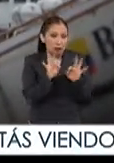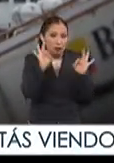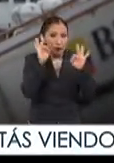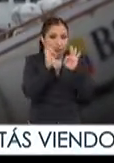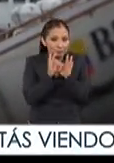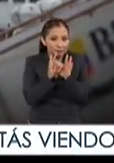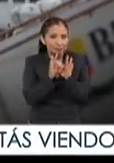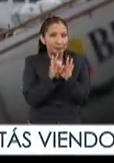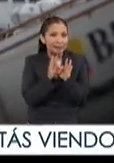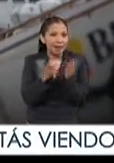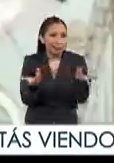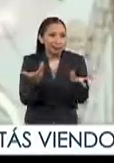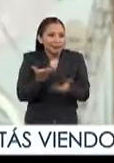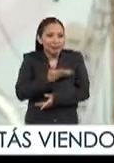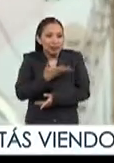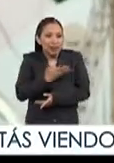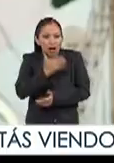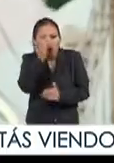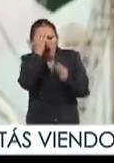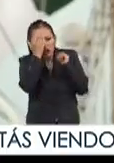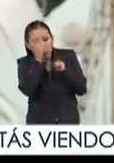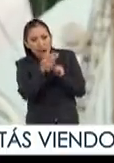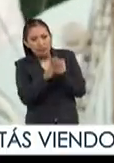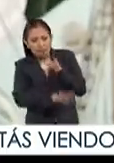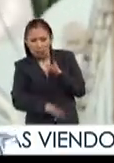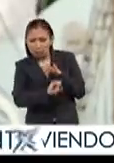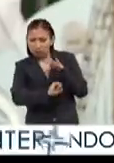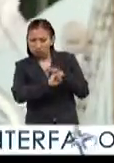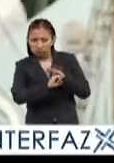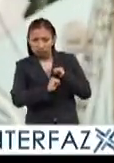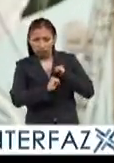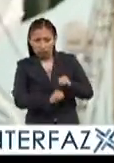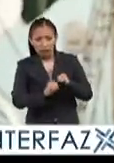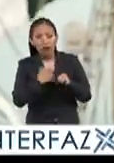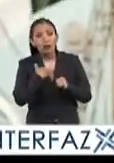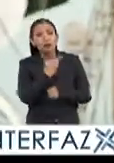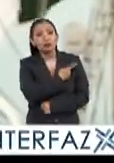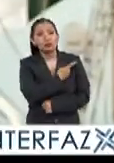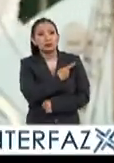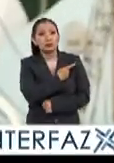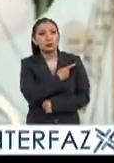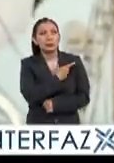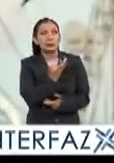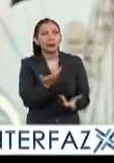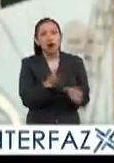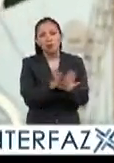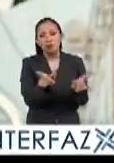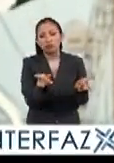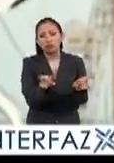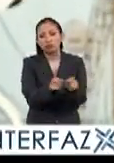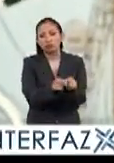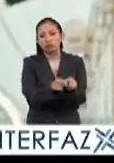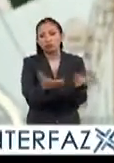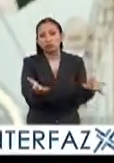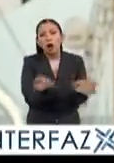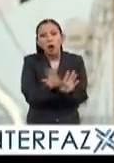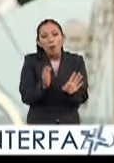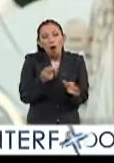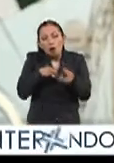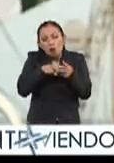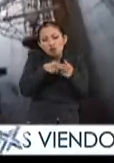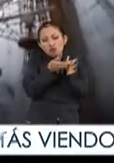importante tener los conocimientos bien cimentados y solamente es un pequeño como